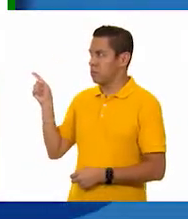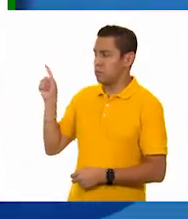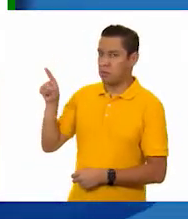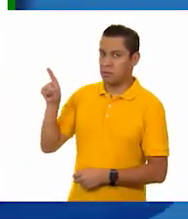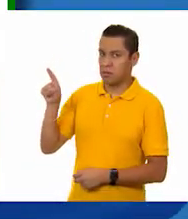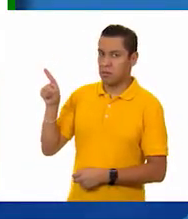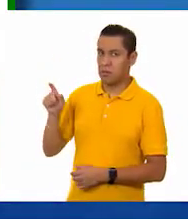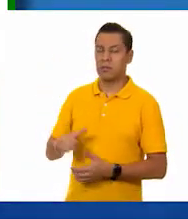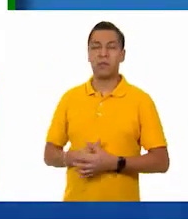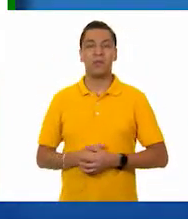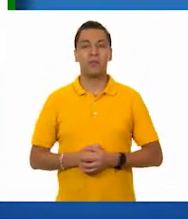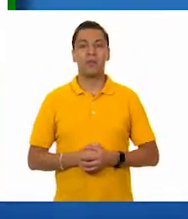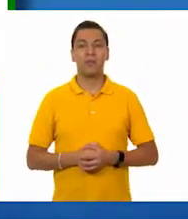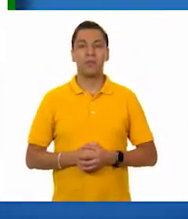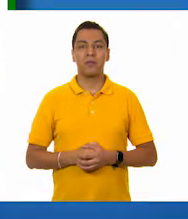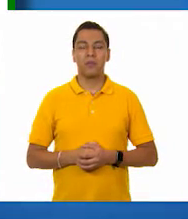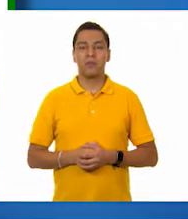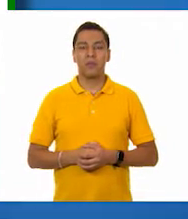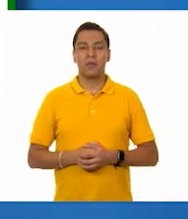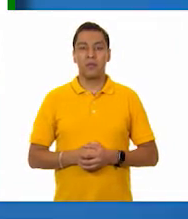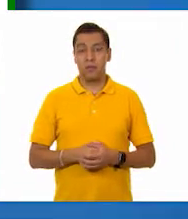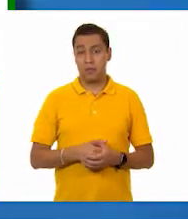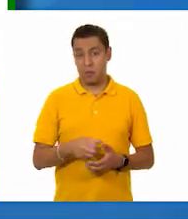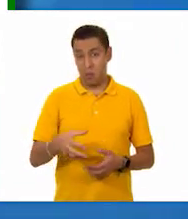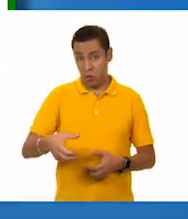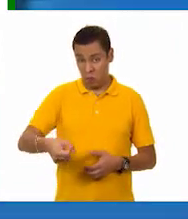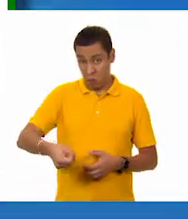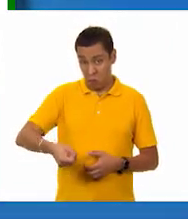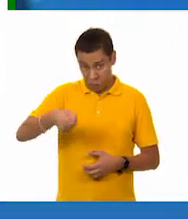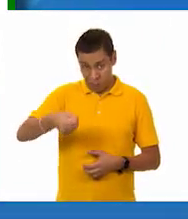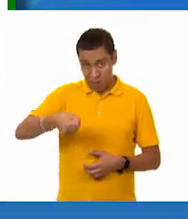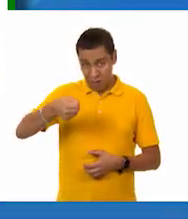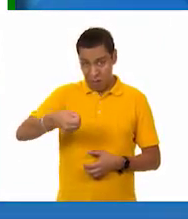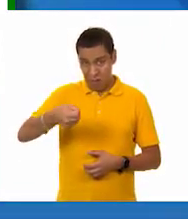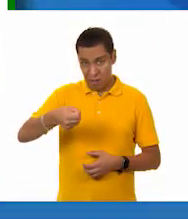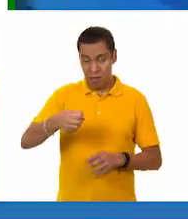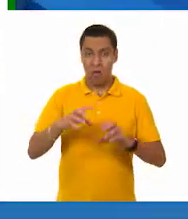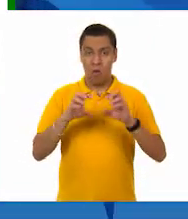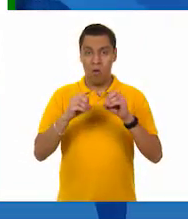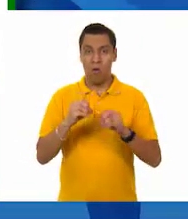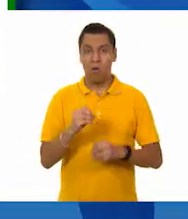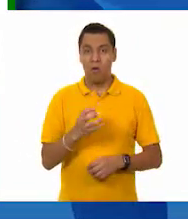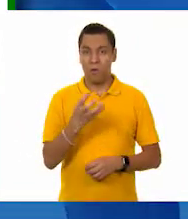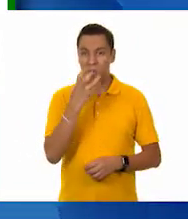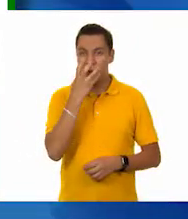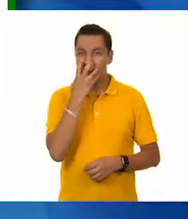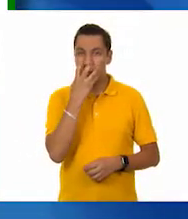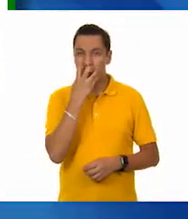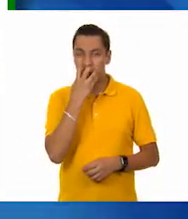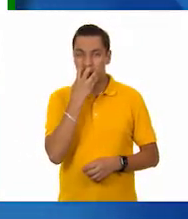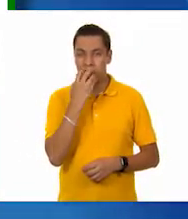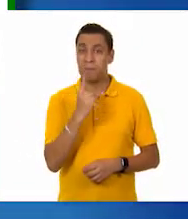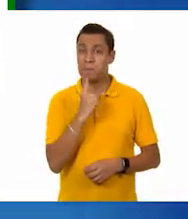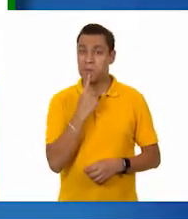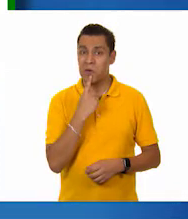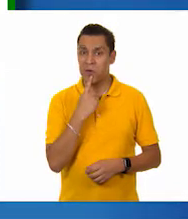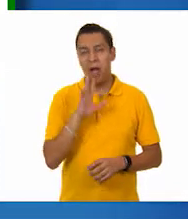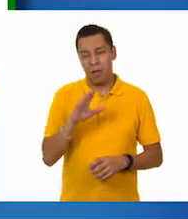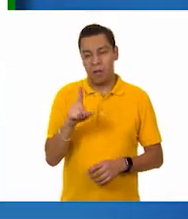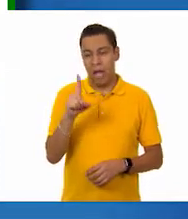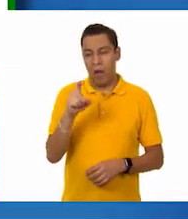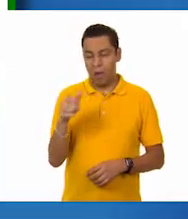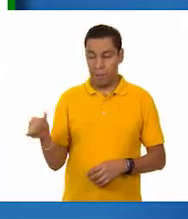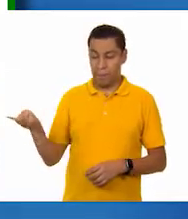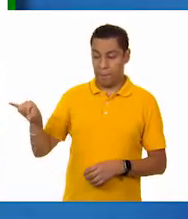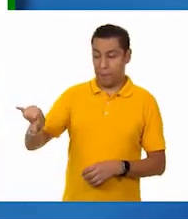Eh... Pues, no, yo creo que la cubeta, maestro. Ah, muy bien, Tino. Justamente la cubeta, obviamente, pesaría más al estar llena de